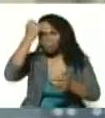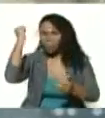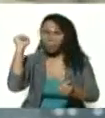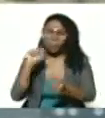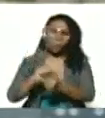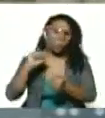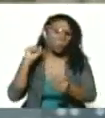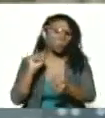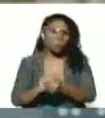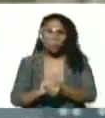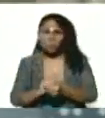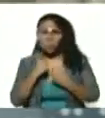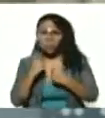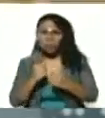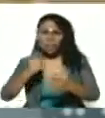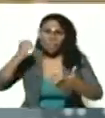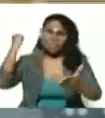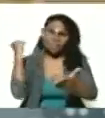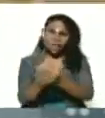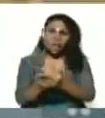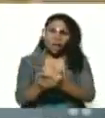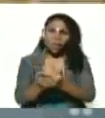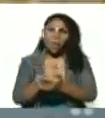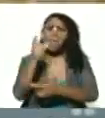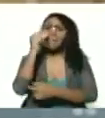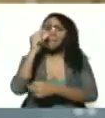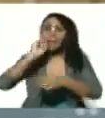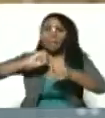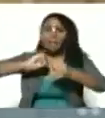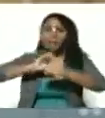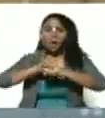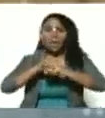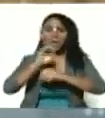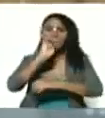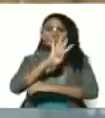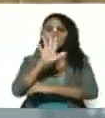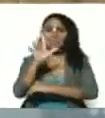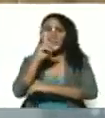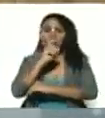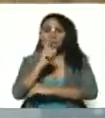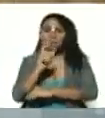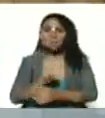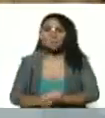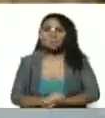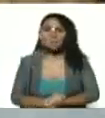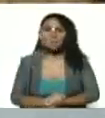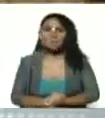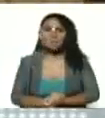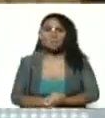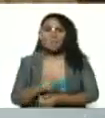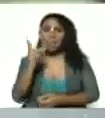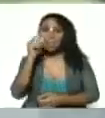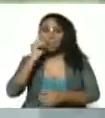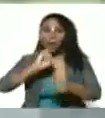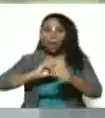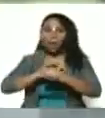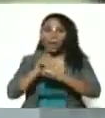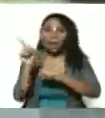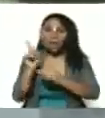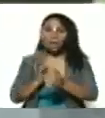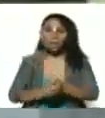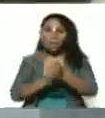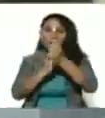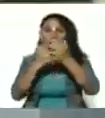que asesinaron a Jorge Rodríguez hace 45 años. Jorge Rodríguez era el líder